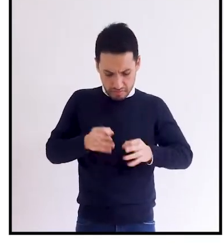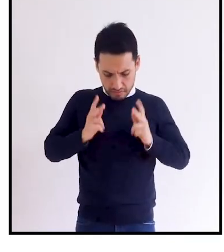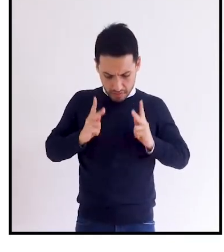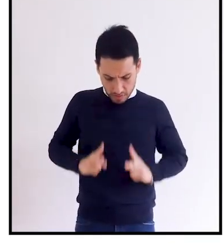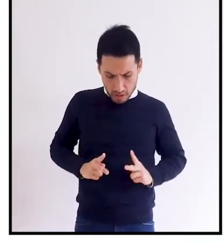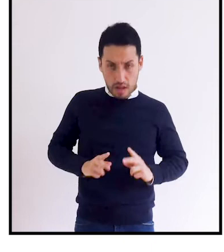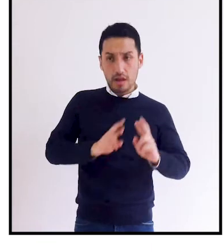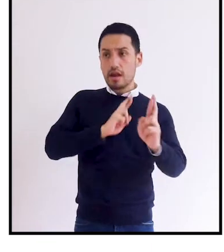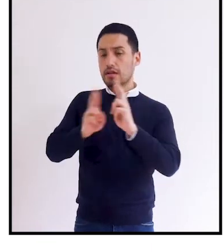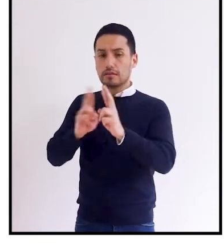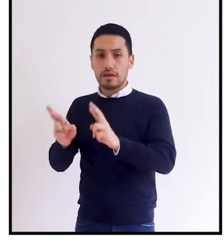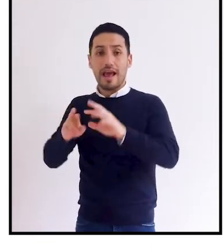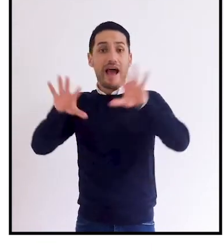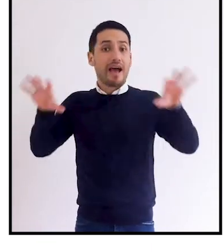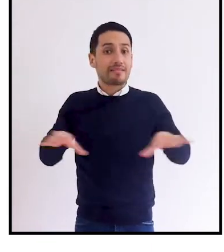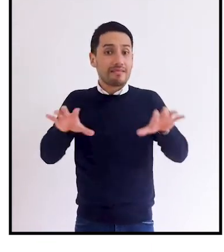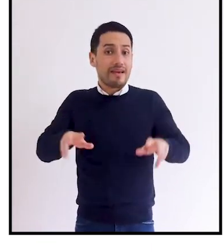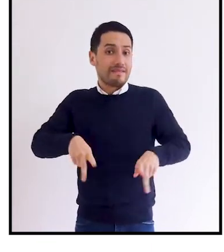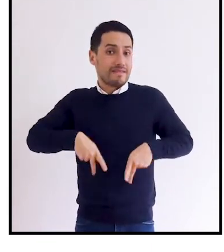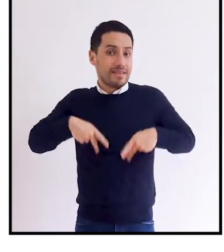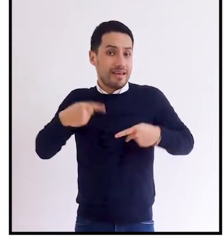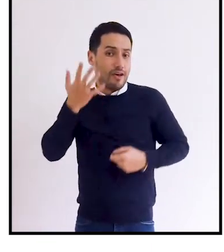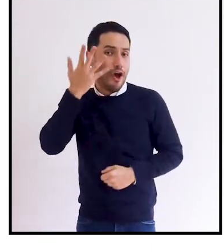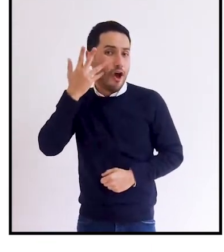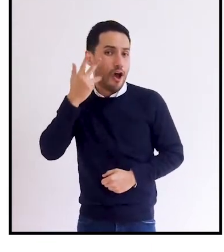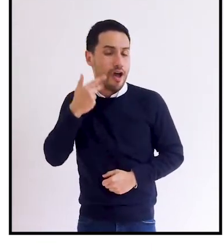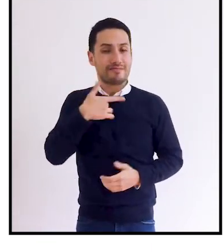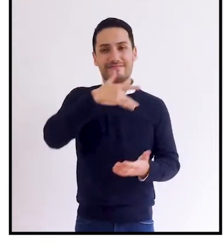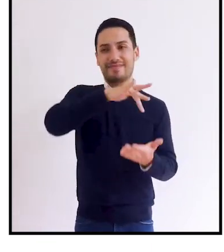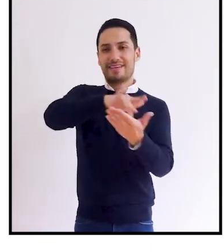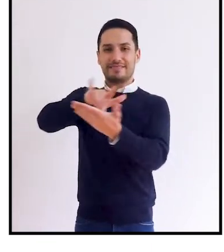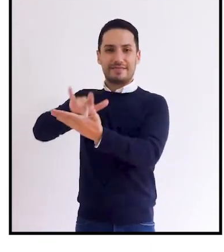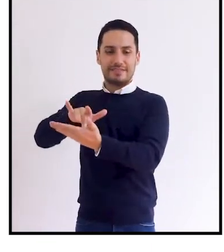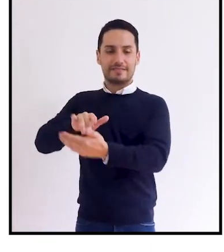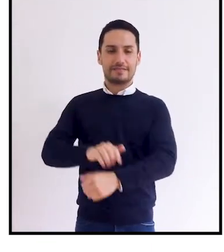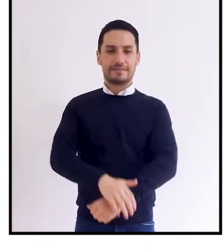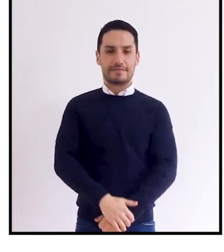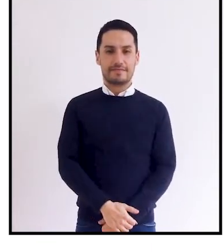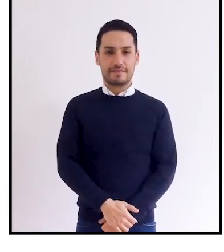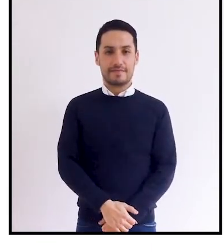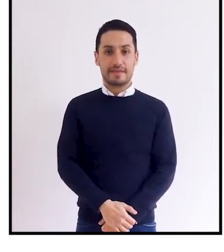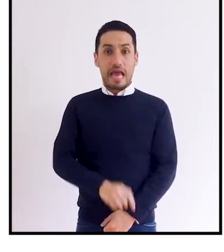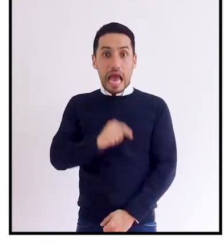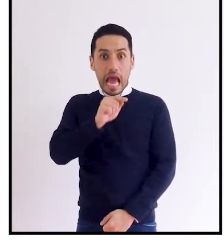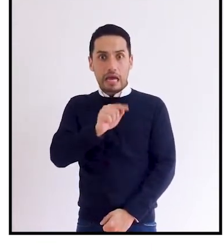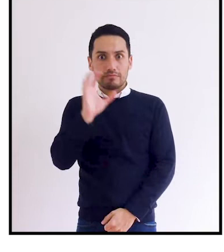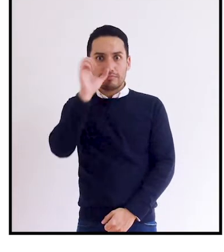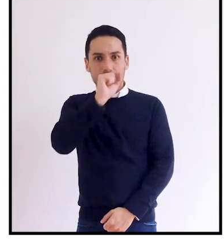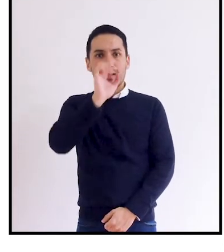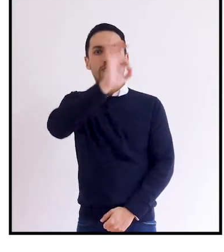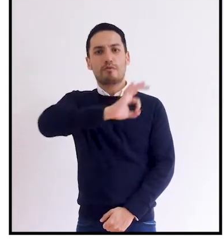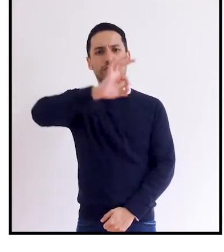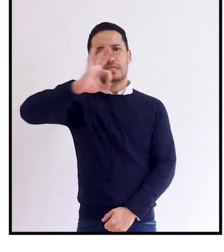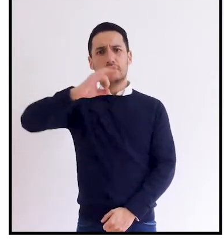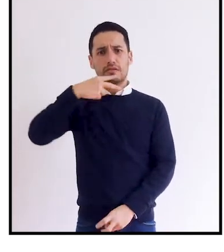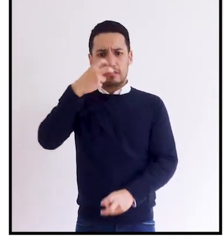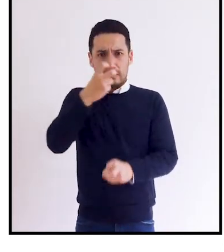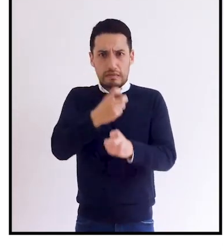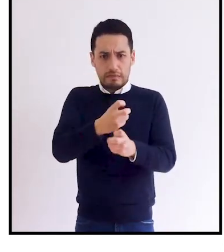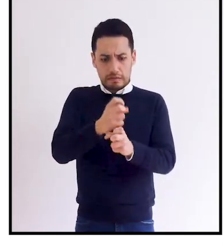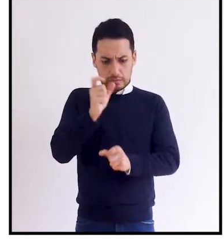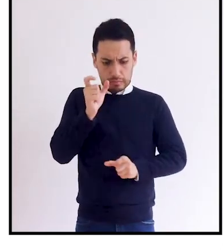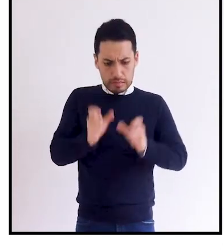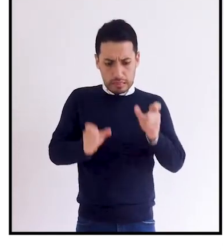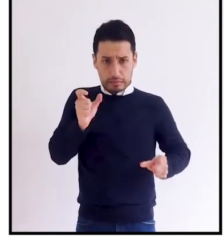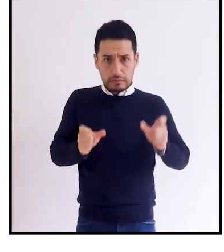relaciones, actividades de la vida diaria y participación. De aquí sale el porcentaje de dificultad que tienen las